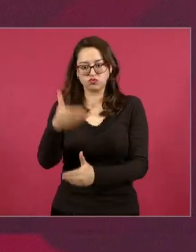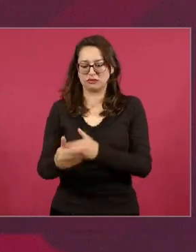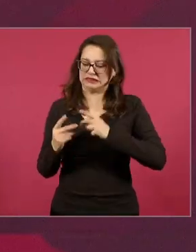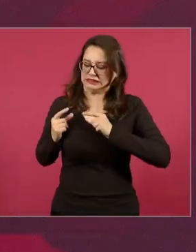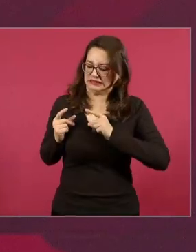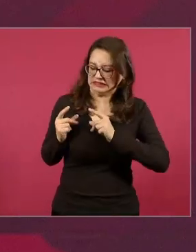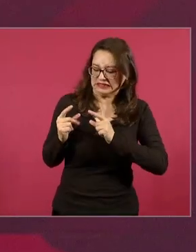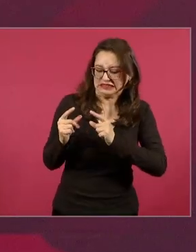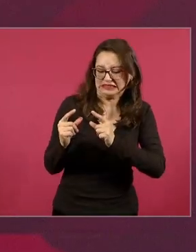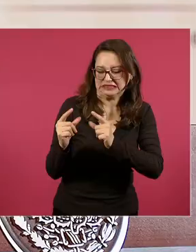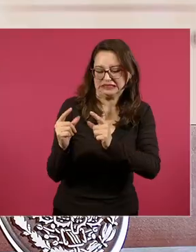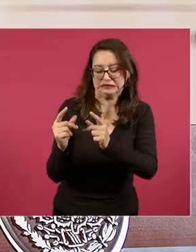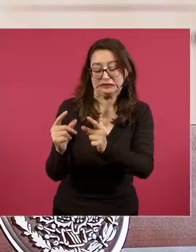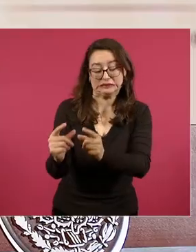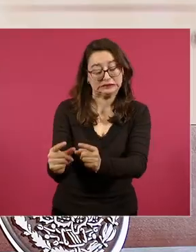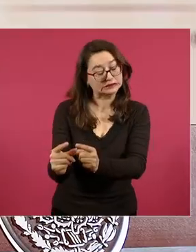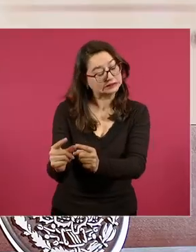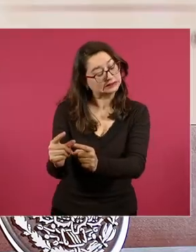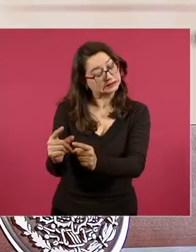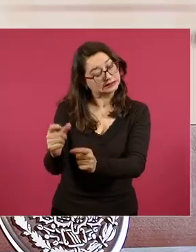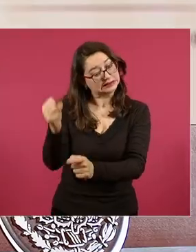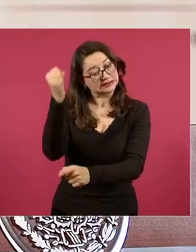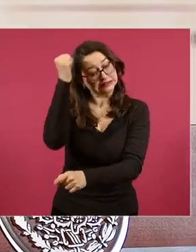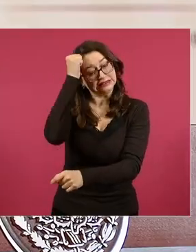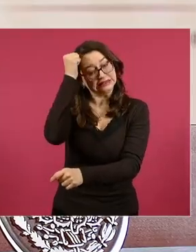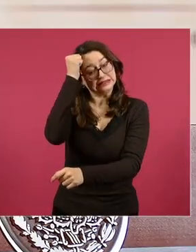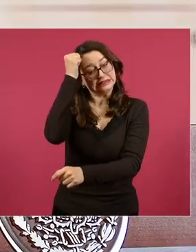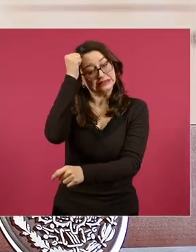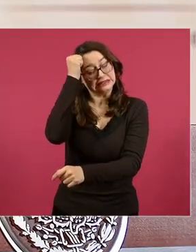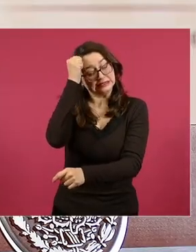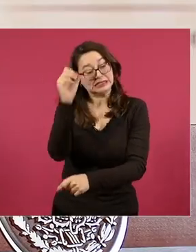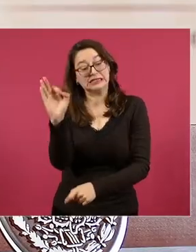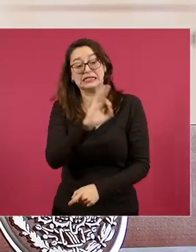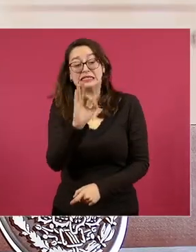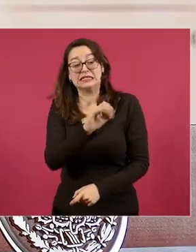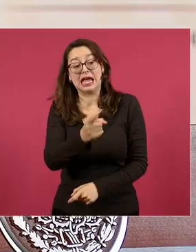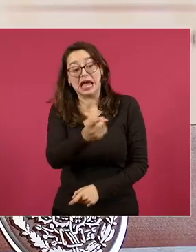toco madera si regresaran